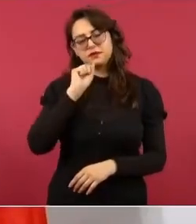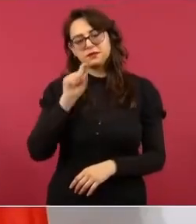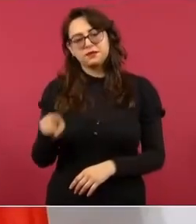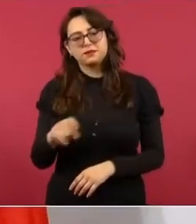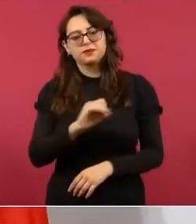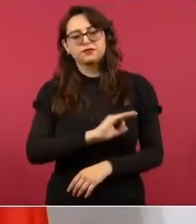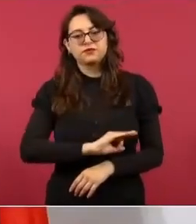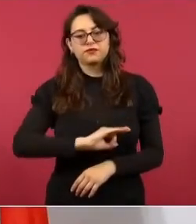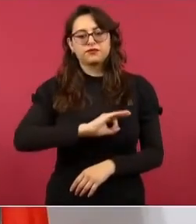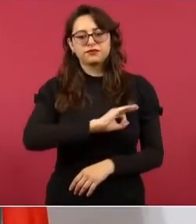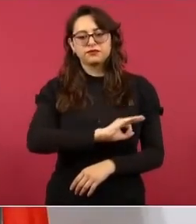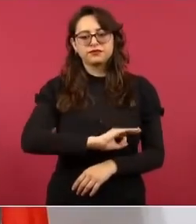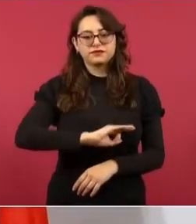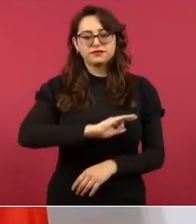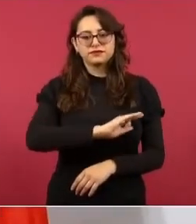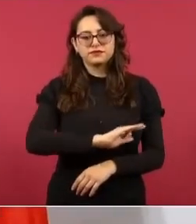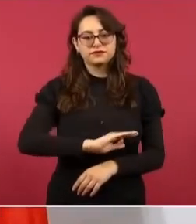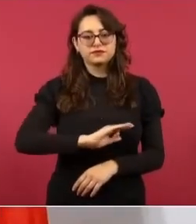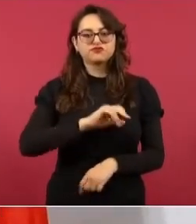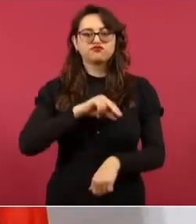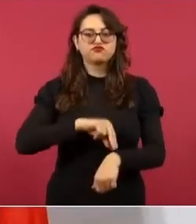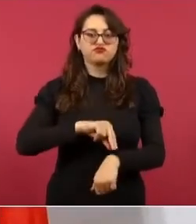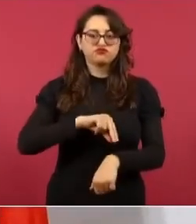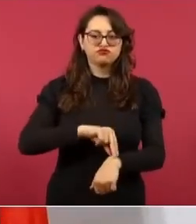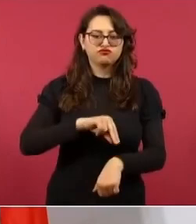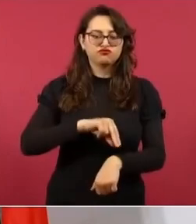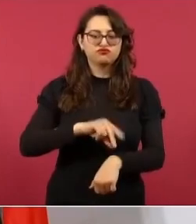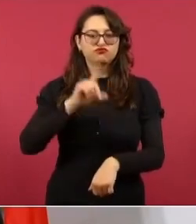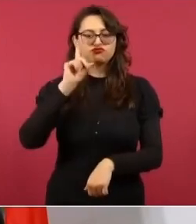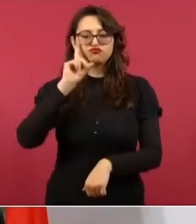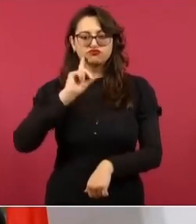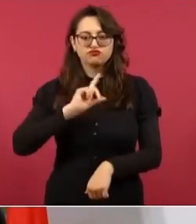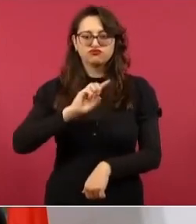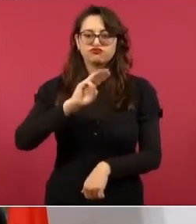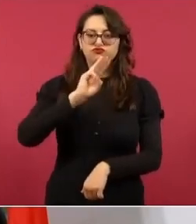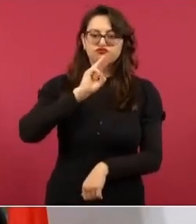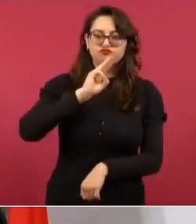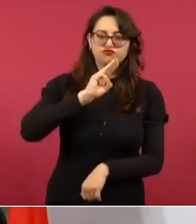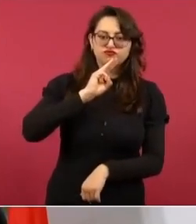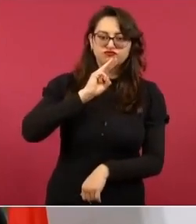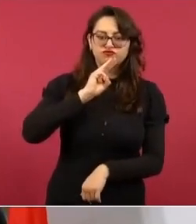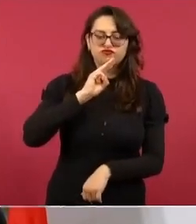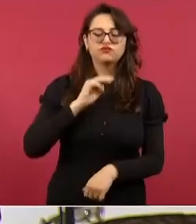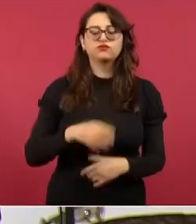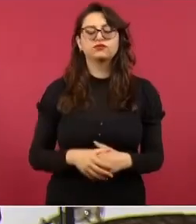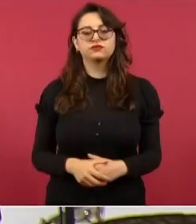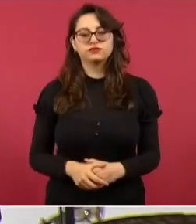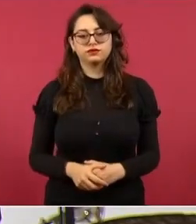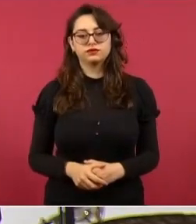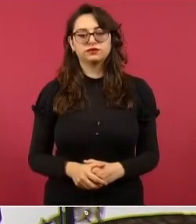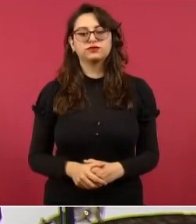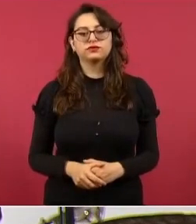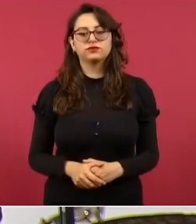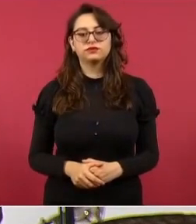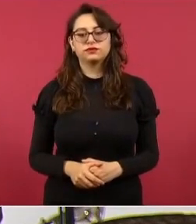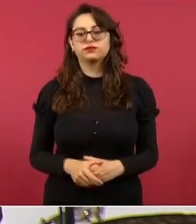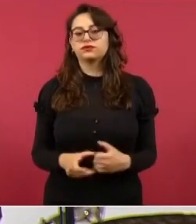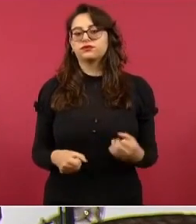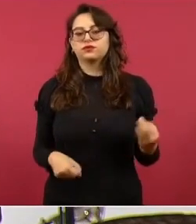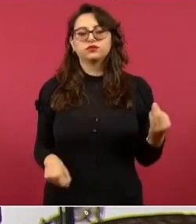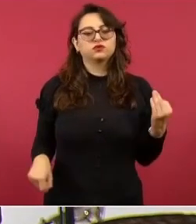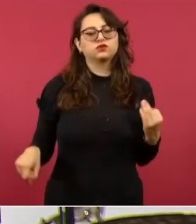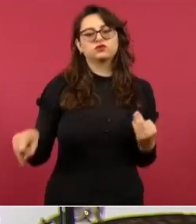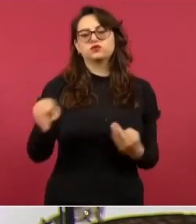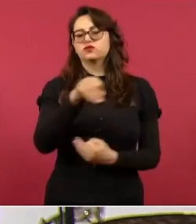a las mamás médicas, a mamás a todas,